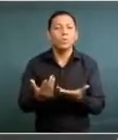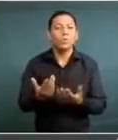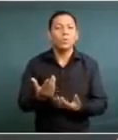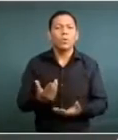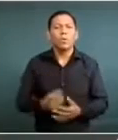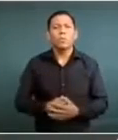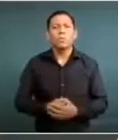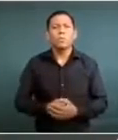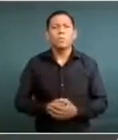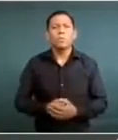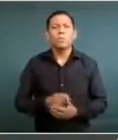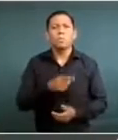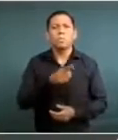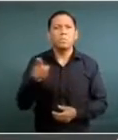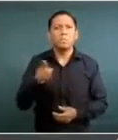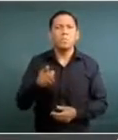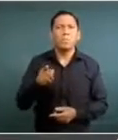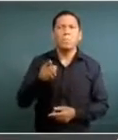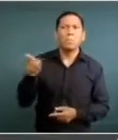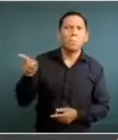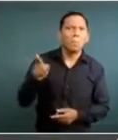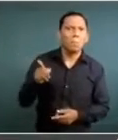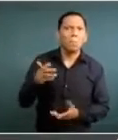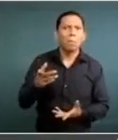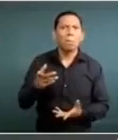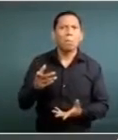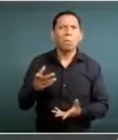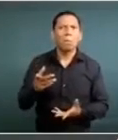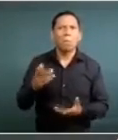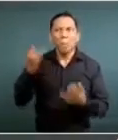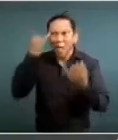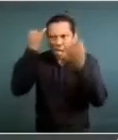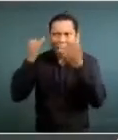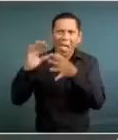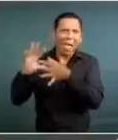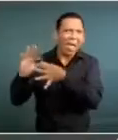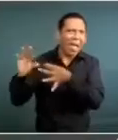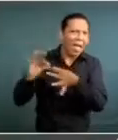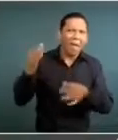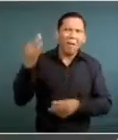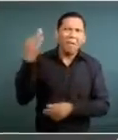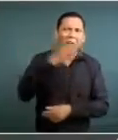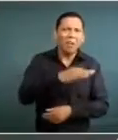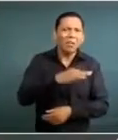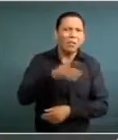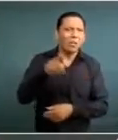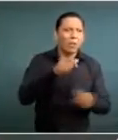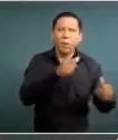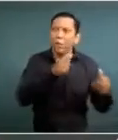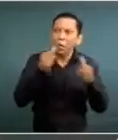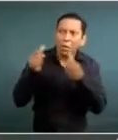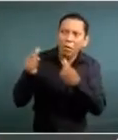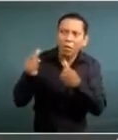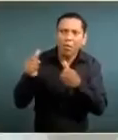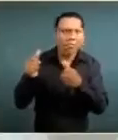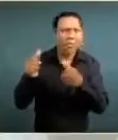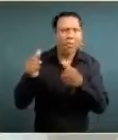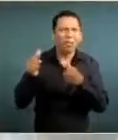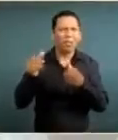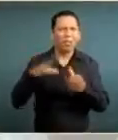hagamos caso al amarillismo en el periódico Reforma.